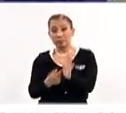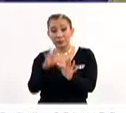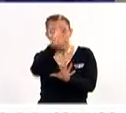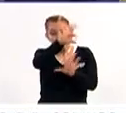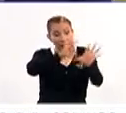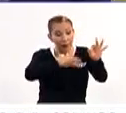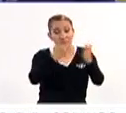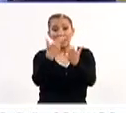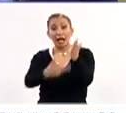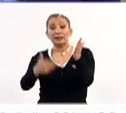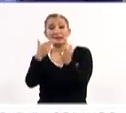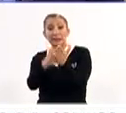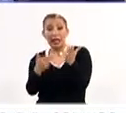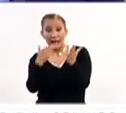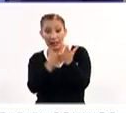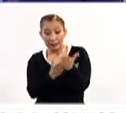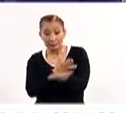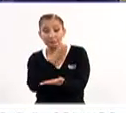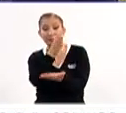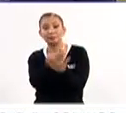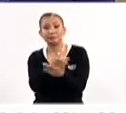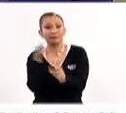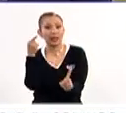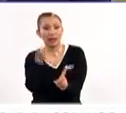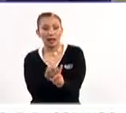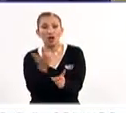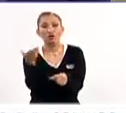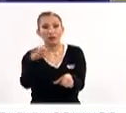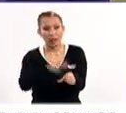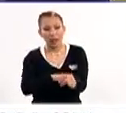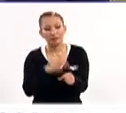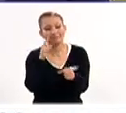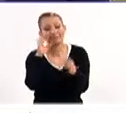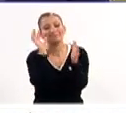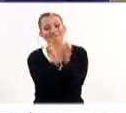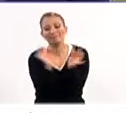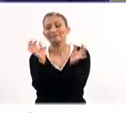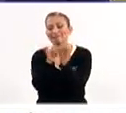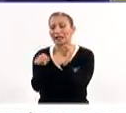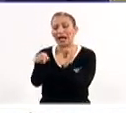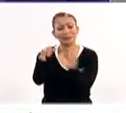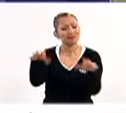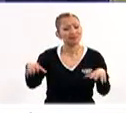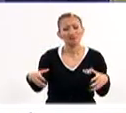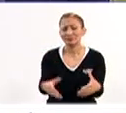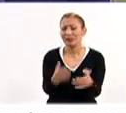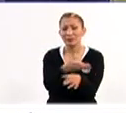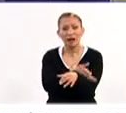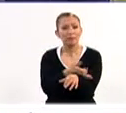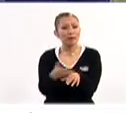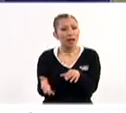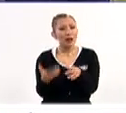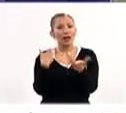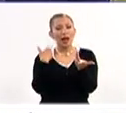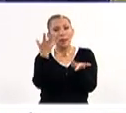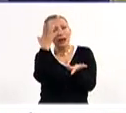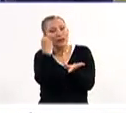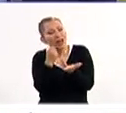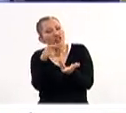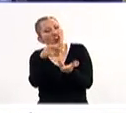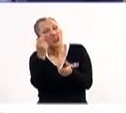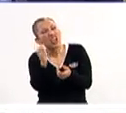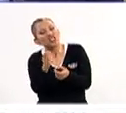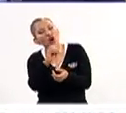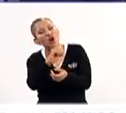talleres, se llevan talleres directamente a estos hospitales y están ahí entonces las familias, uno, aprendiendo los oficios,